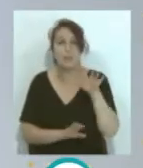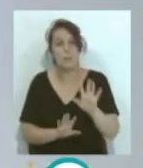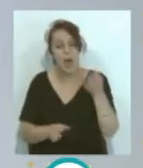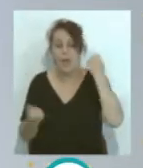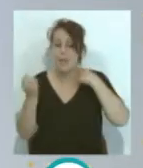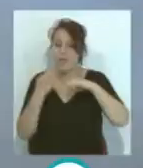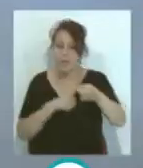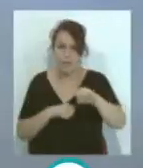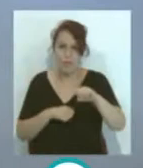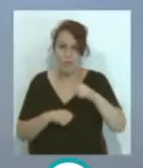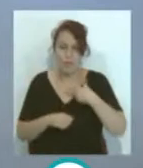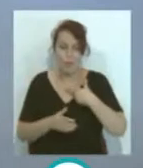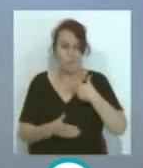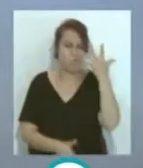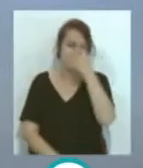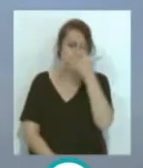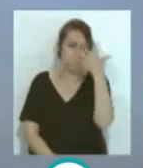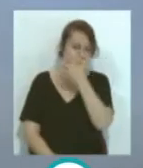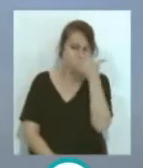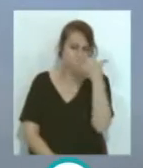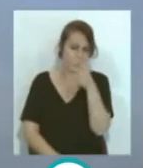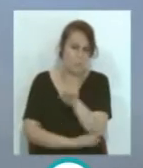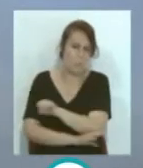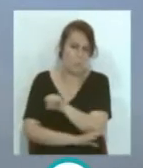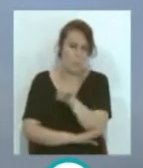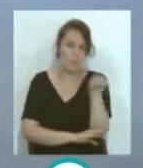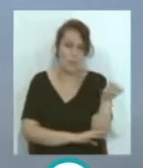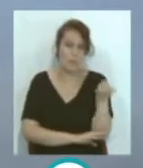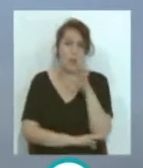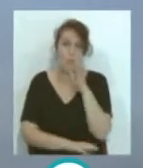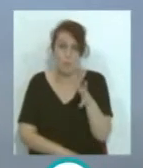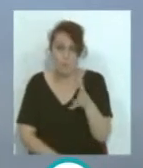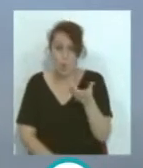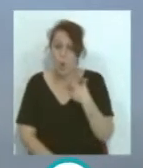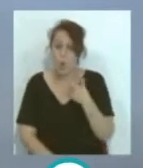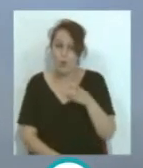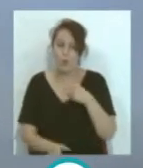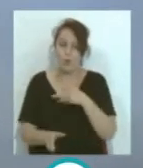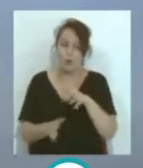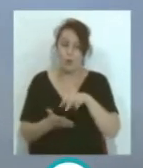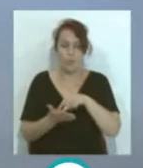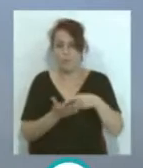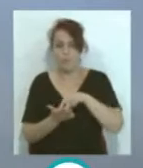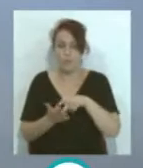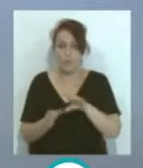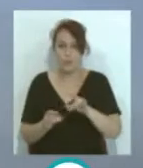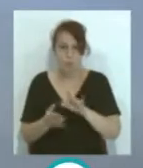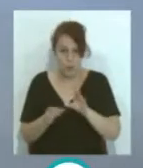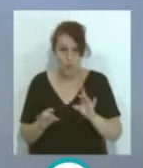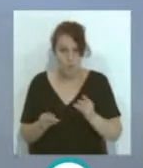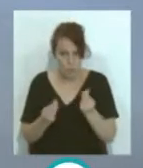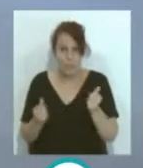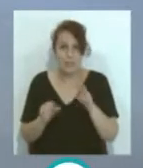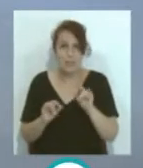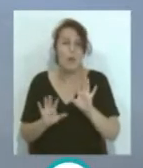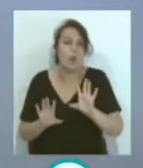acción... ...es mucho más dudosa... ...de cometer el penal... ...porque la parte lo desequilibra... ...dice... ...el toque es leve... ...indiscutiblemente... ...¿por